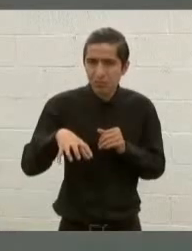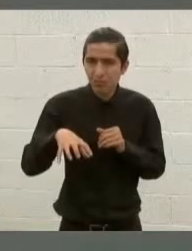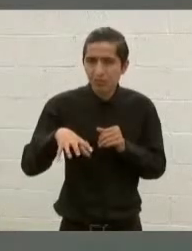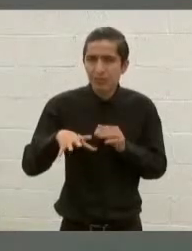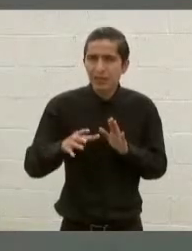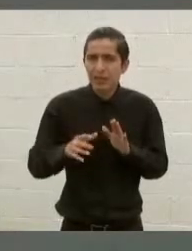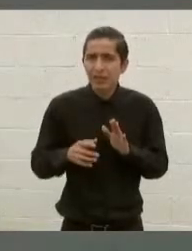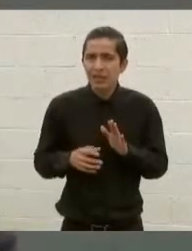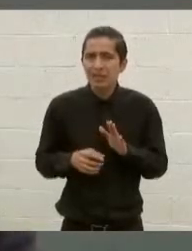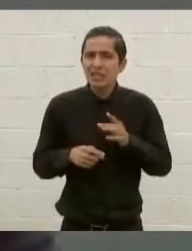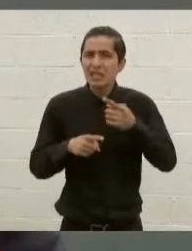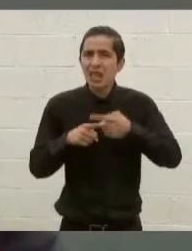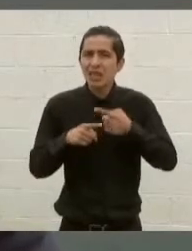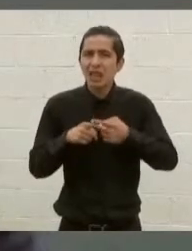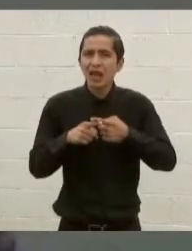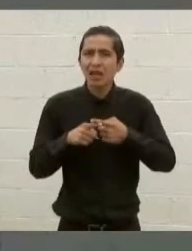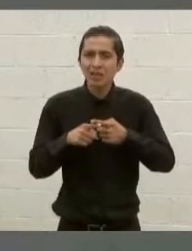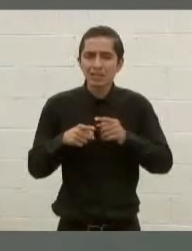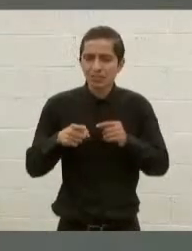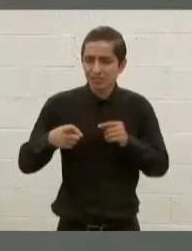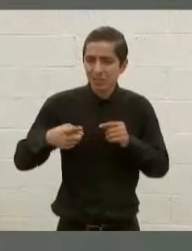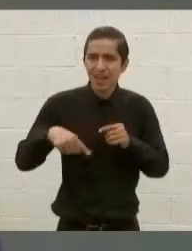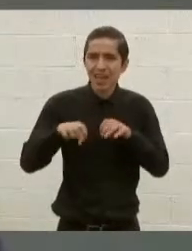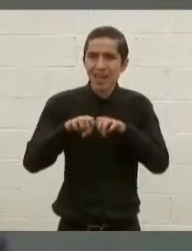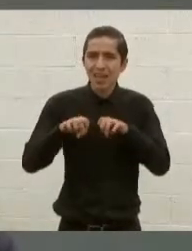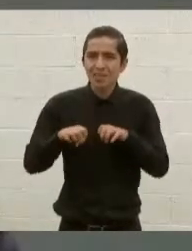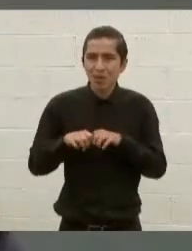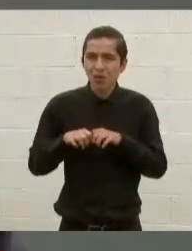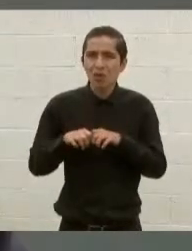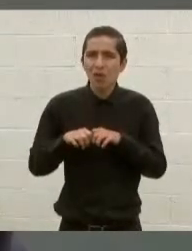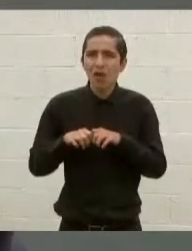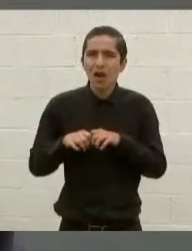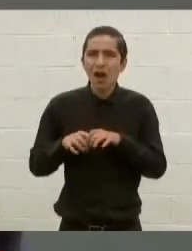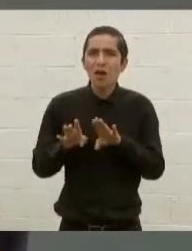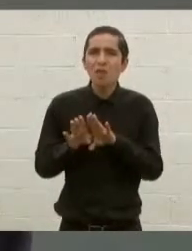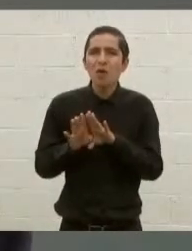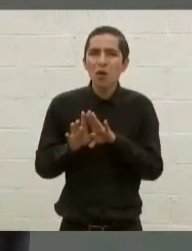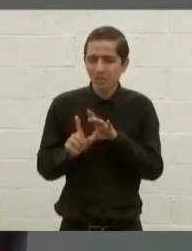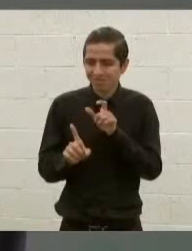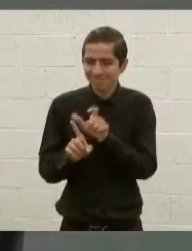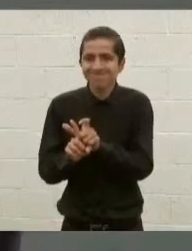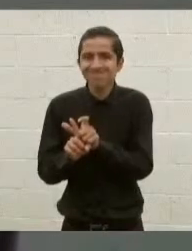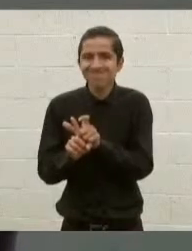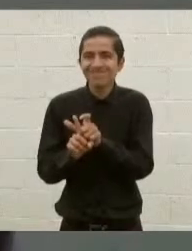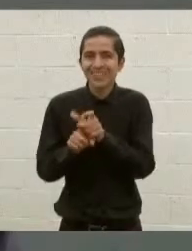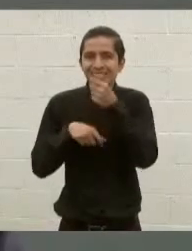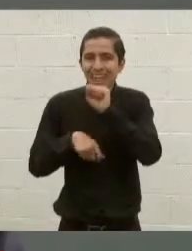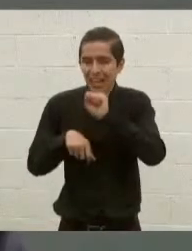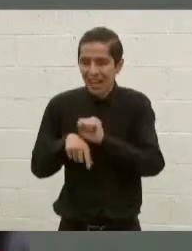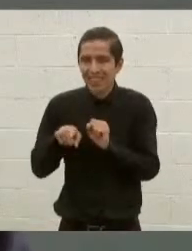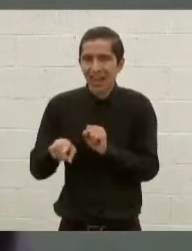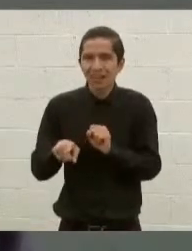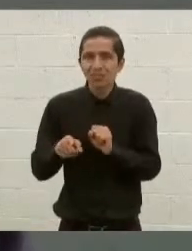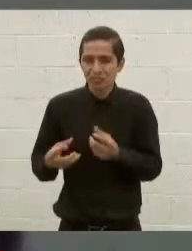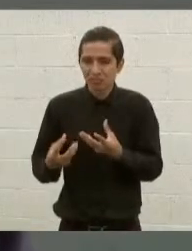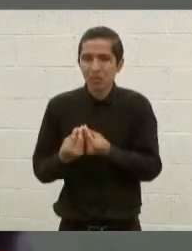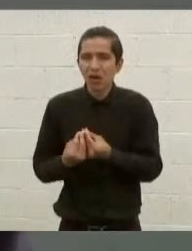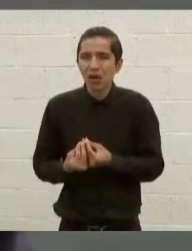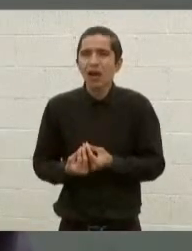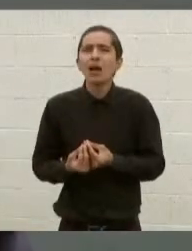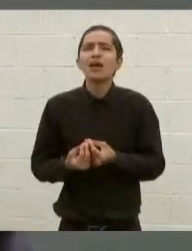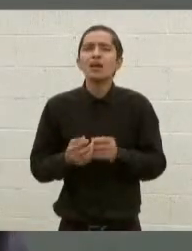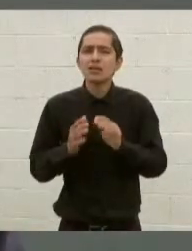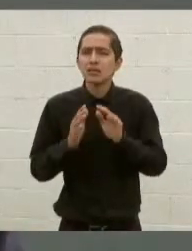quienes se desempeñaban como parte del equipo de la ayudantía del secretario. Lo que se reporta es la